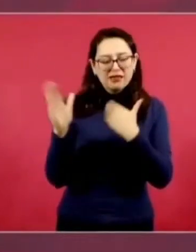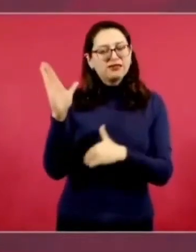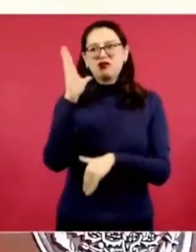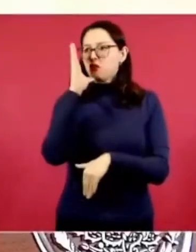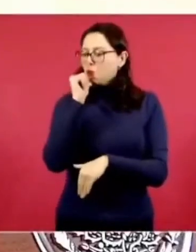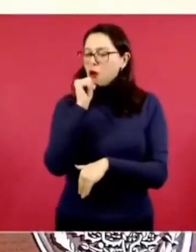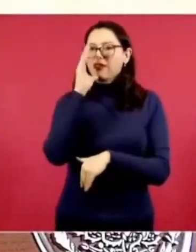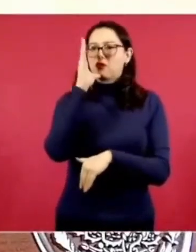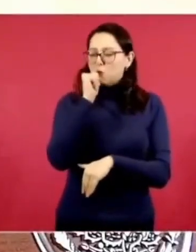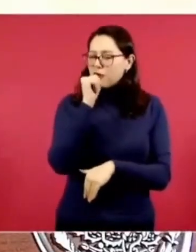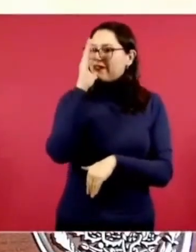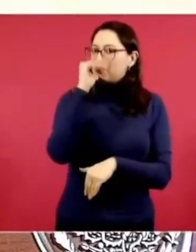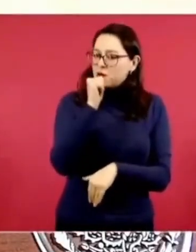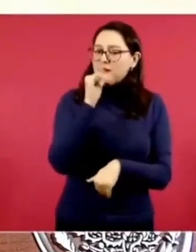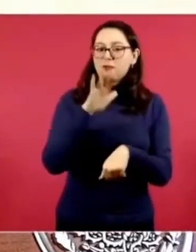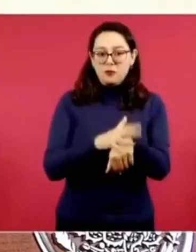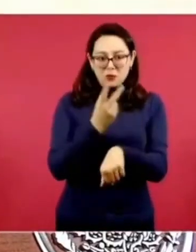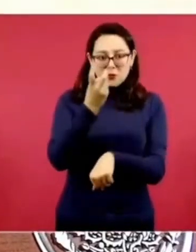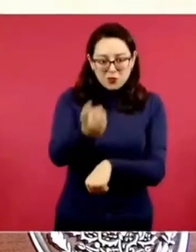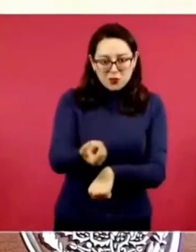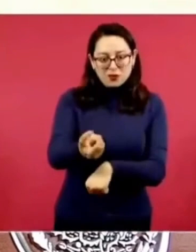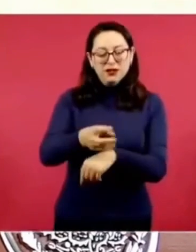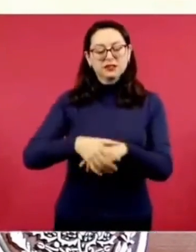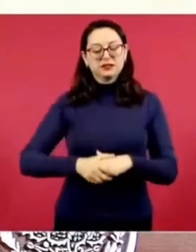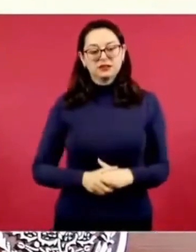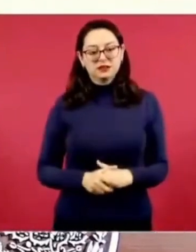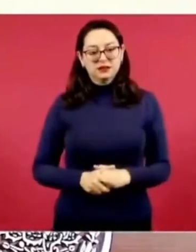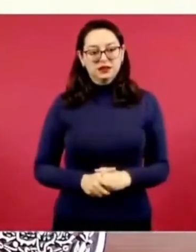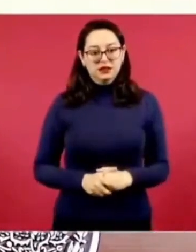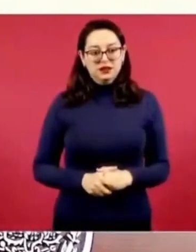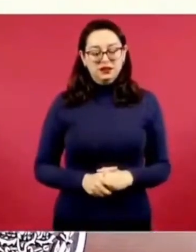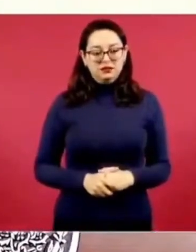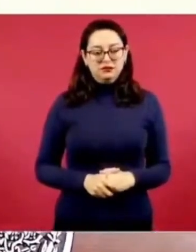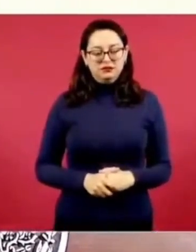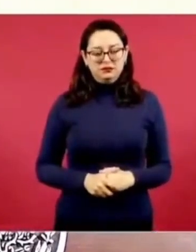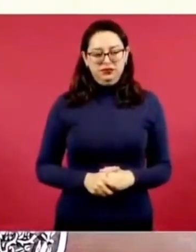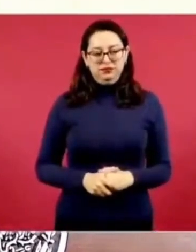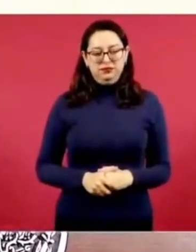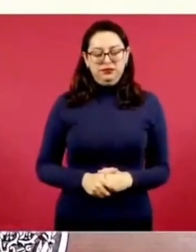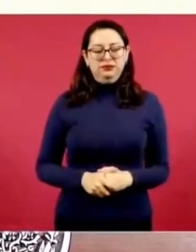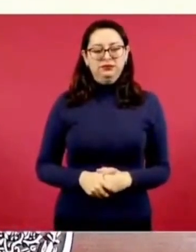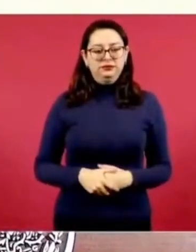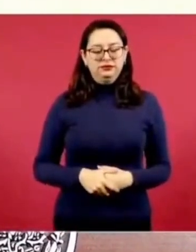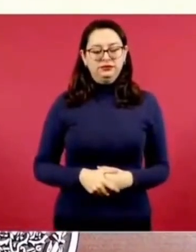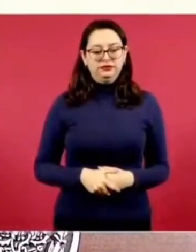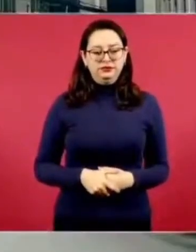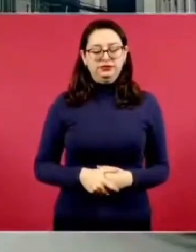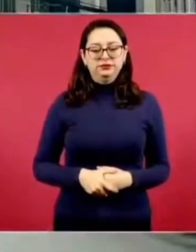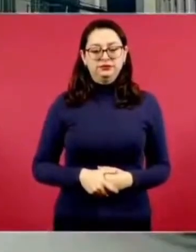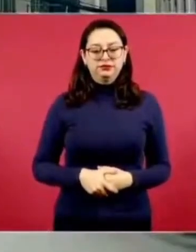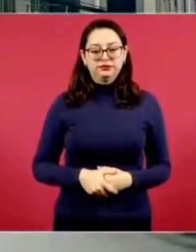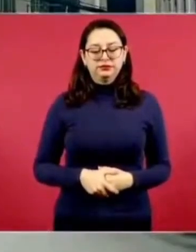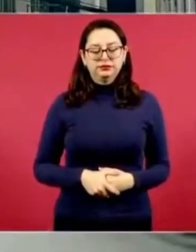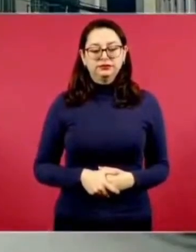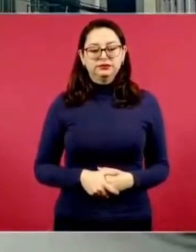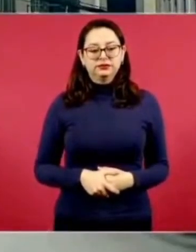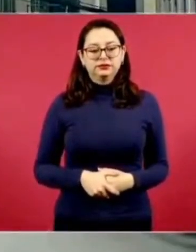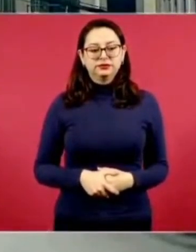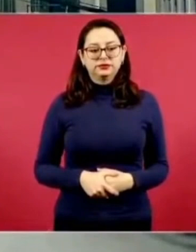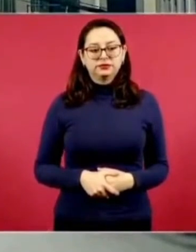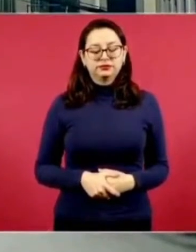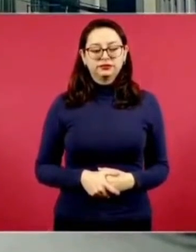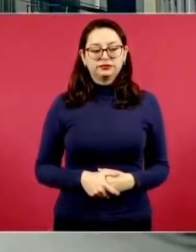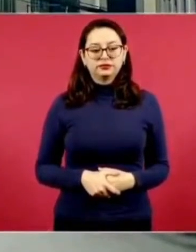Decía un amigo ya fallecido